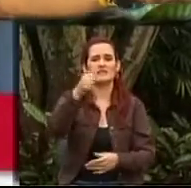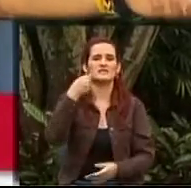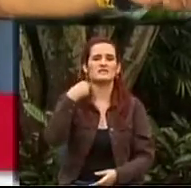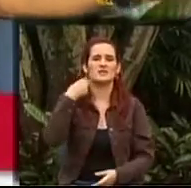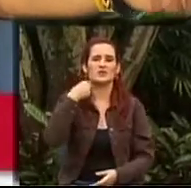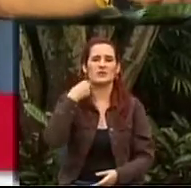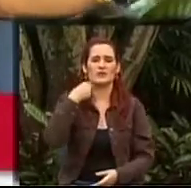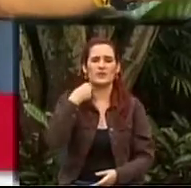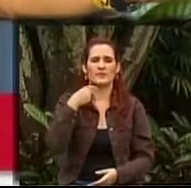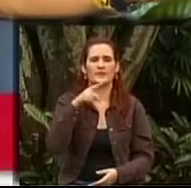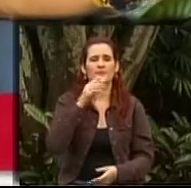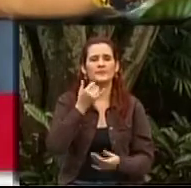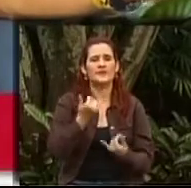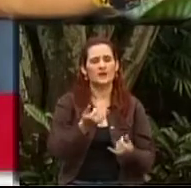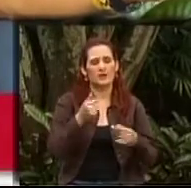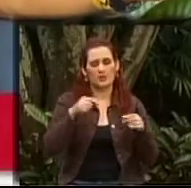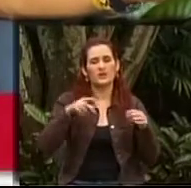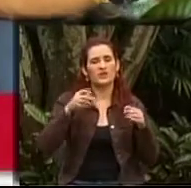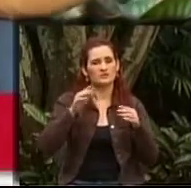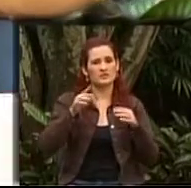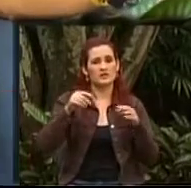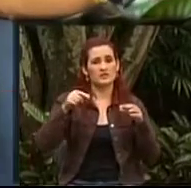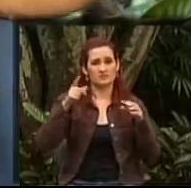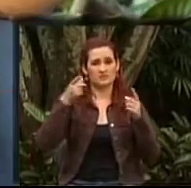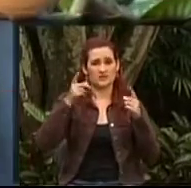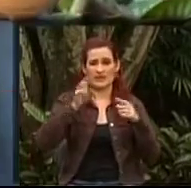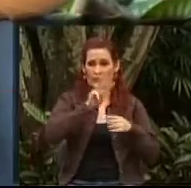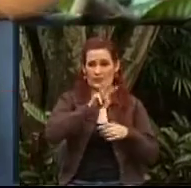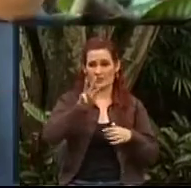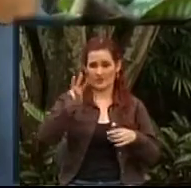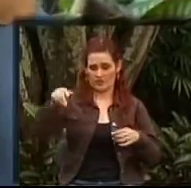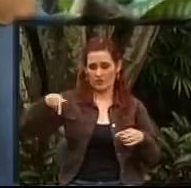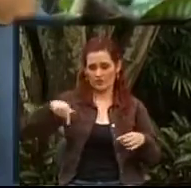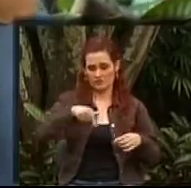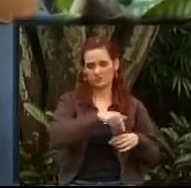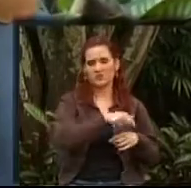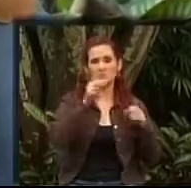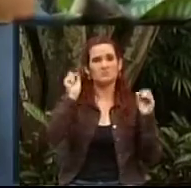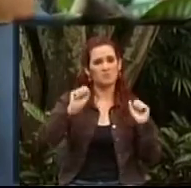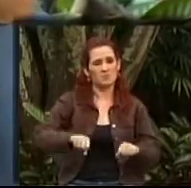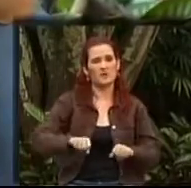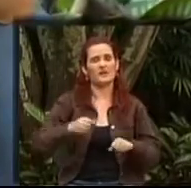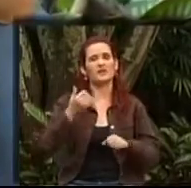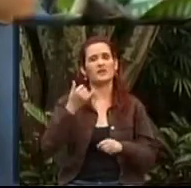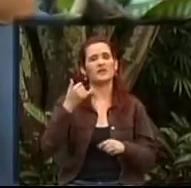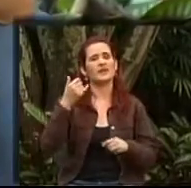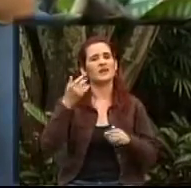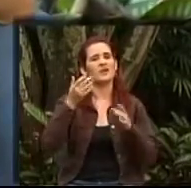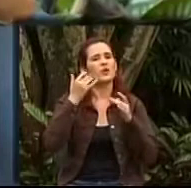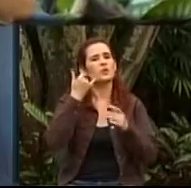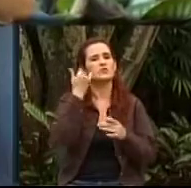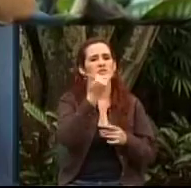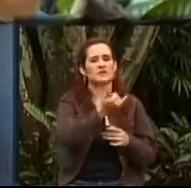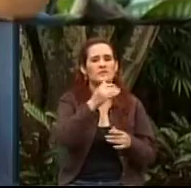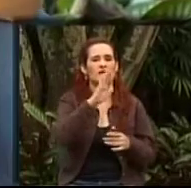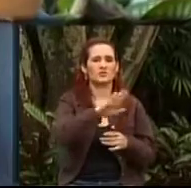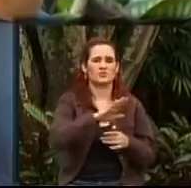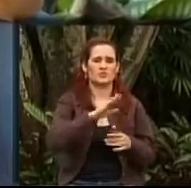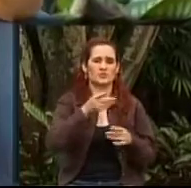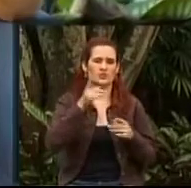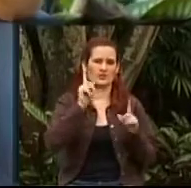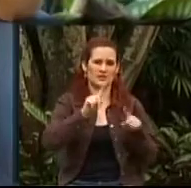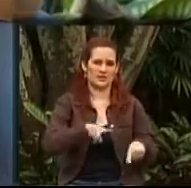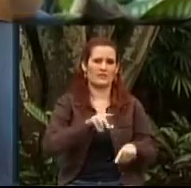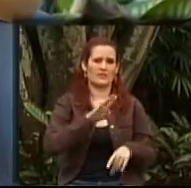portal de ciudad, www.medellin.gov.co o pueden comunicarse vía línea única de atención a la ciudadanía